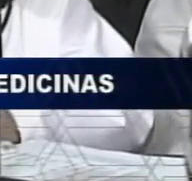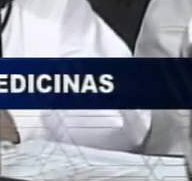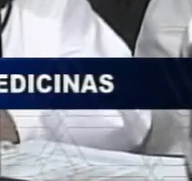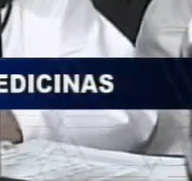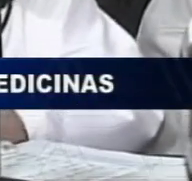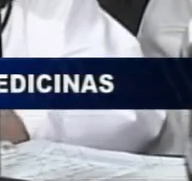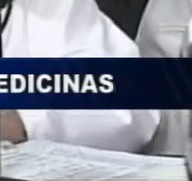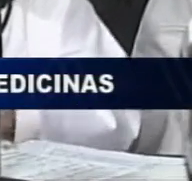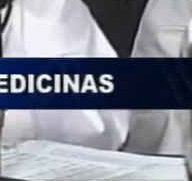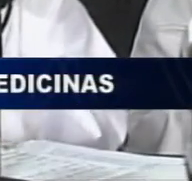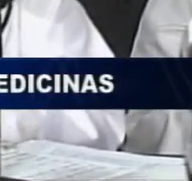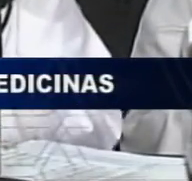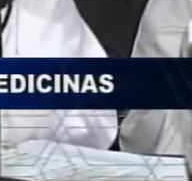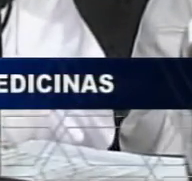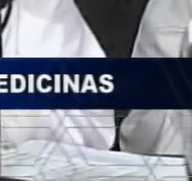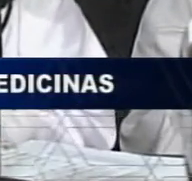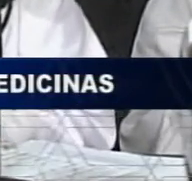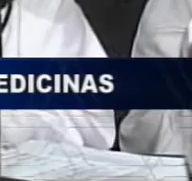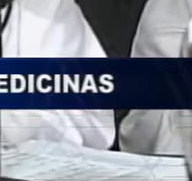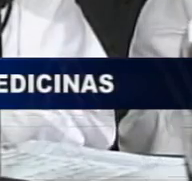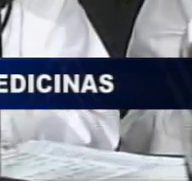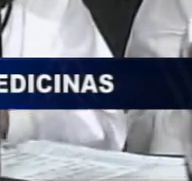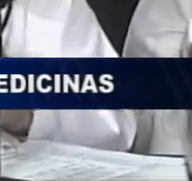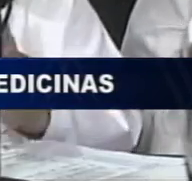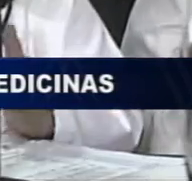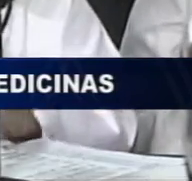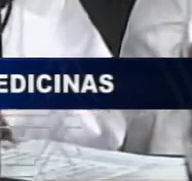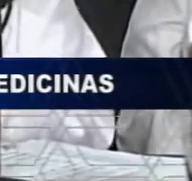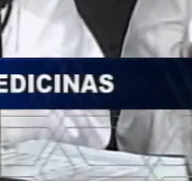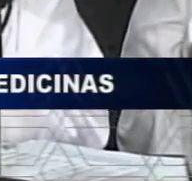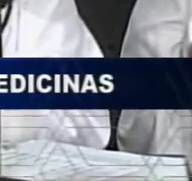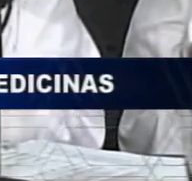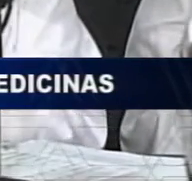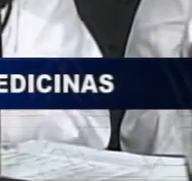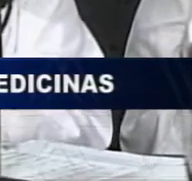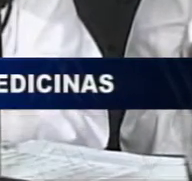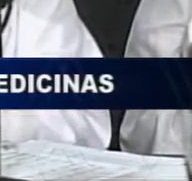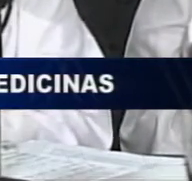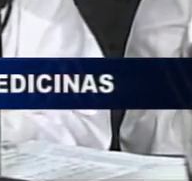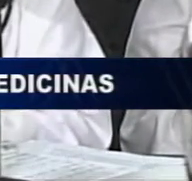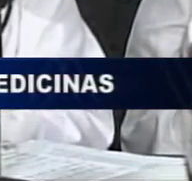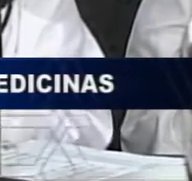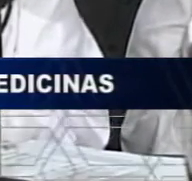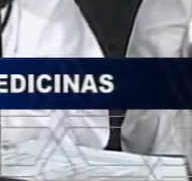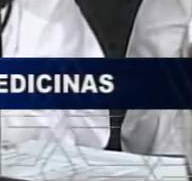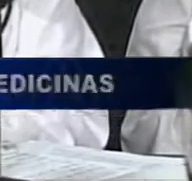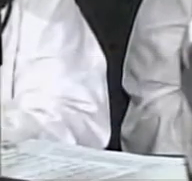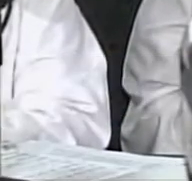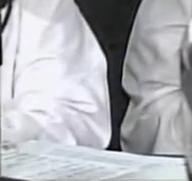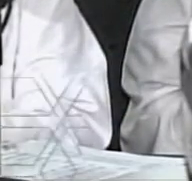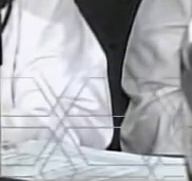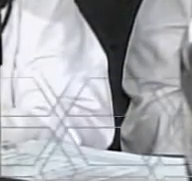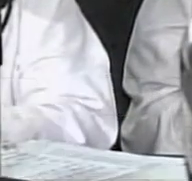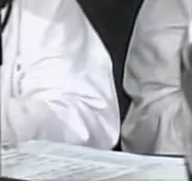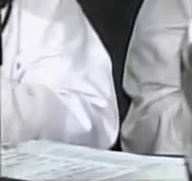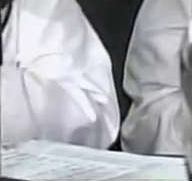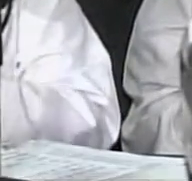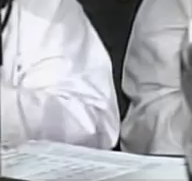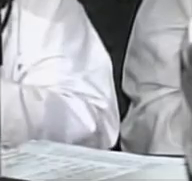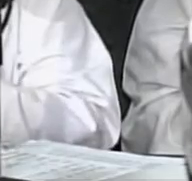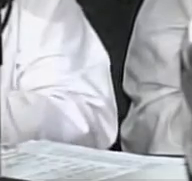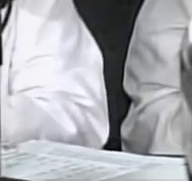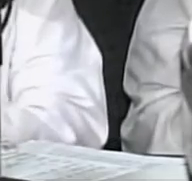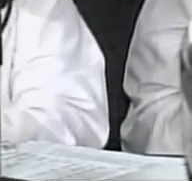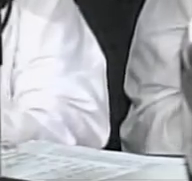Preocupados, Federación Médica Venezolana solicita al Gobierno Nacional que permita la ayuda humanitaria para atender la crisis de salud.